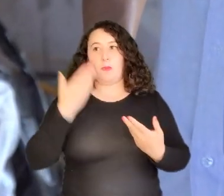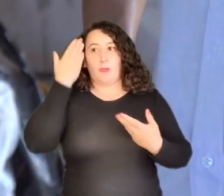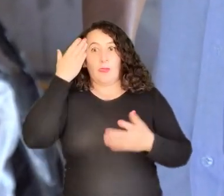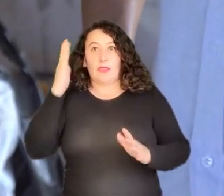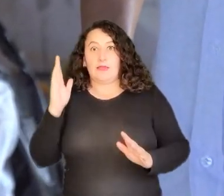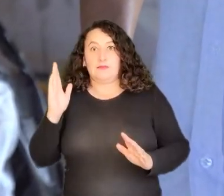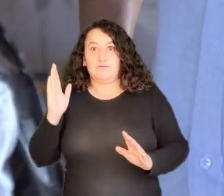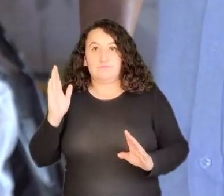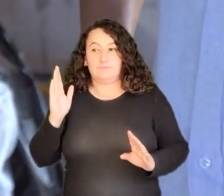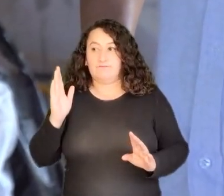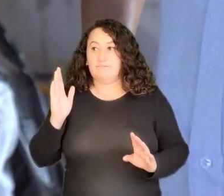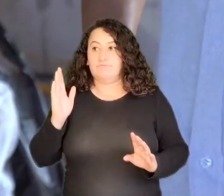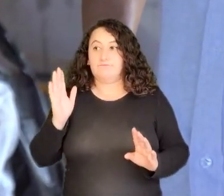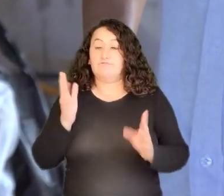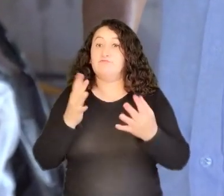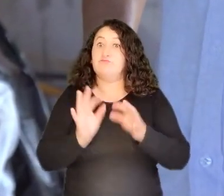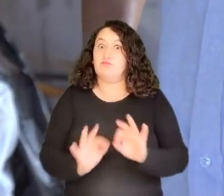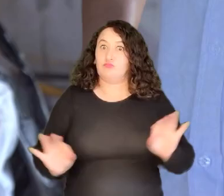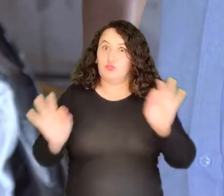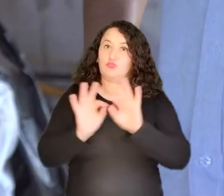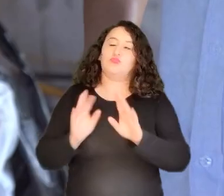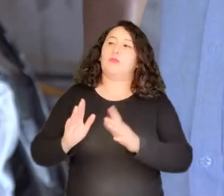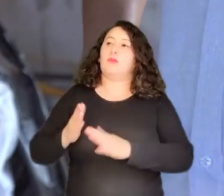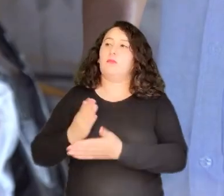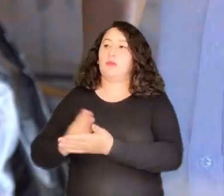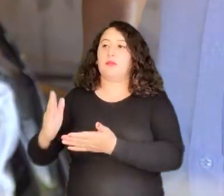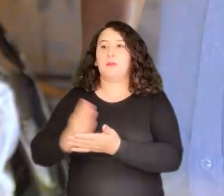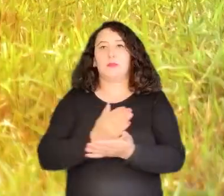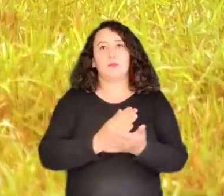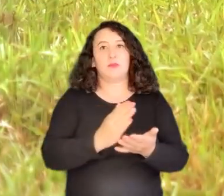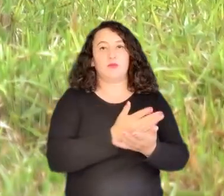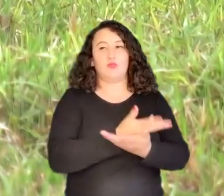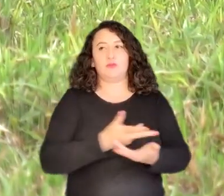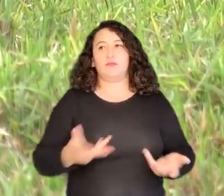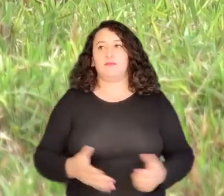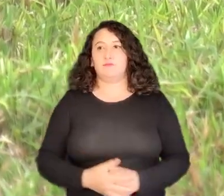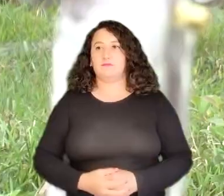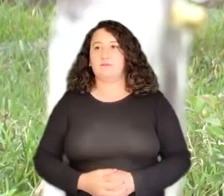importancia de tenerlos, cada cosa en su lugar.